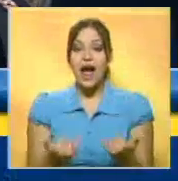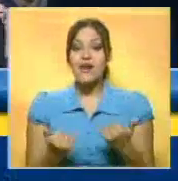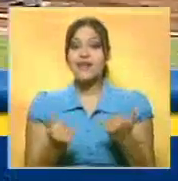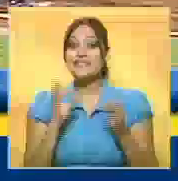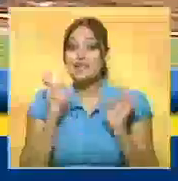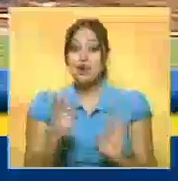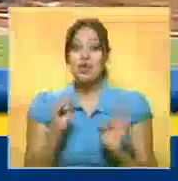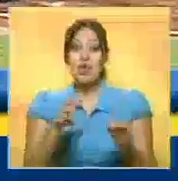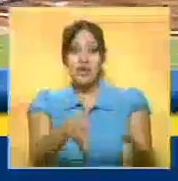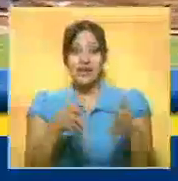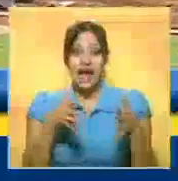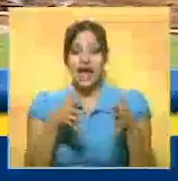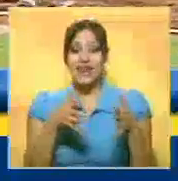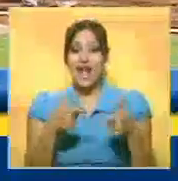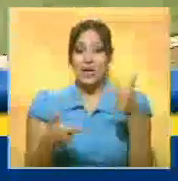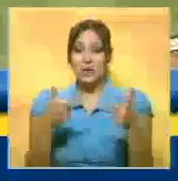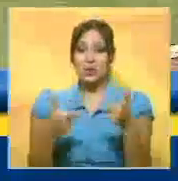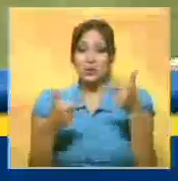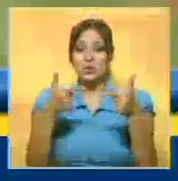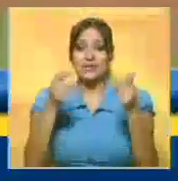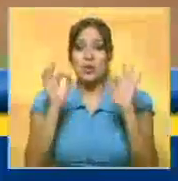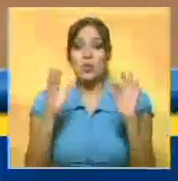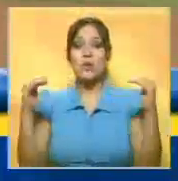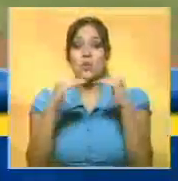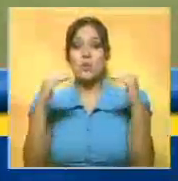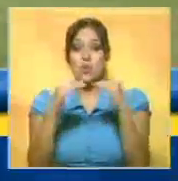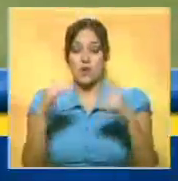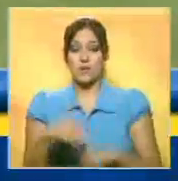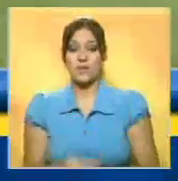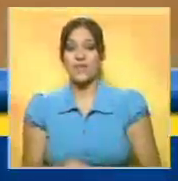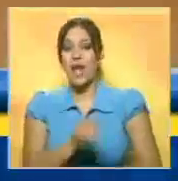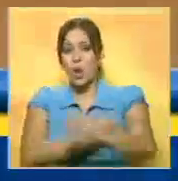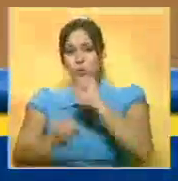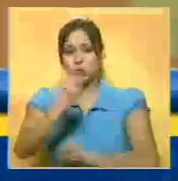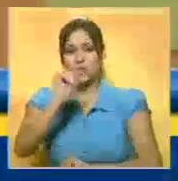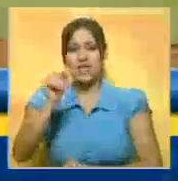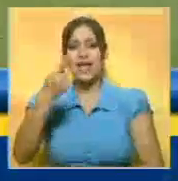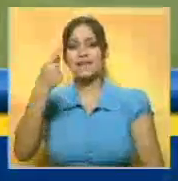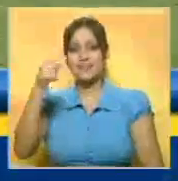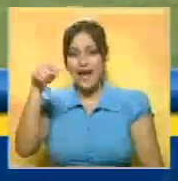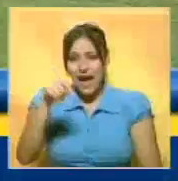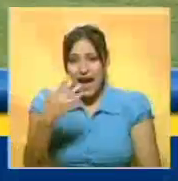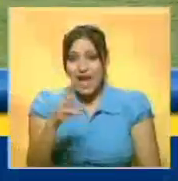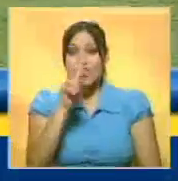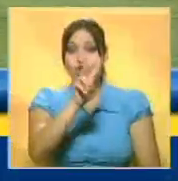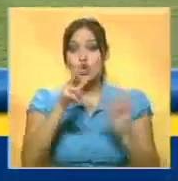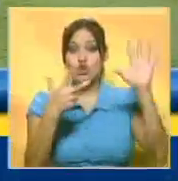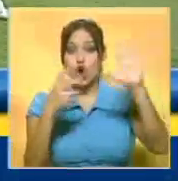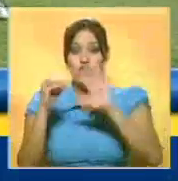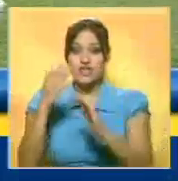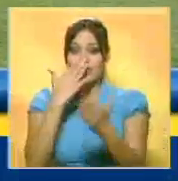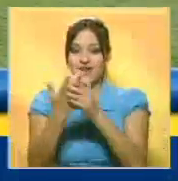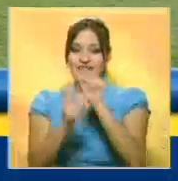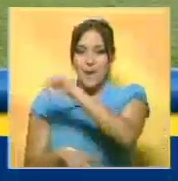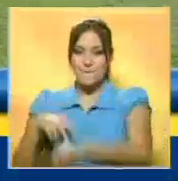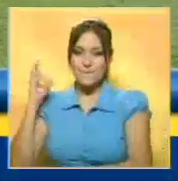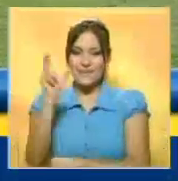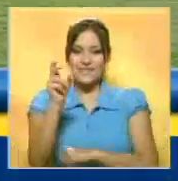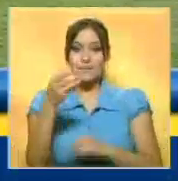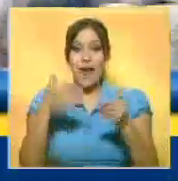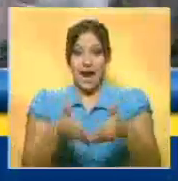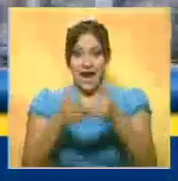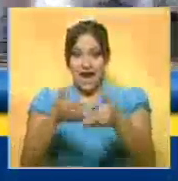triunfo de los de casa y la batalla quedará igualada. La ofensiva capitalina este año promedia 2.80 frente al picheo de los turcos.